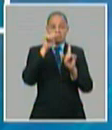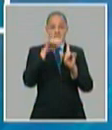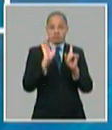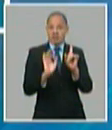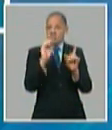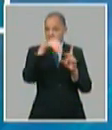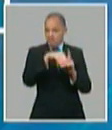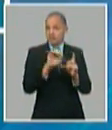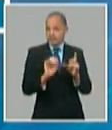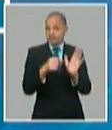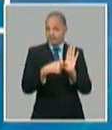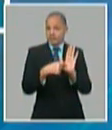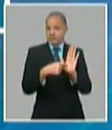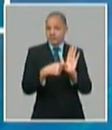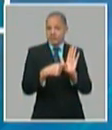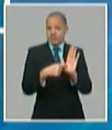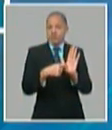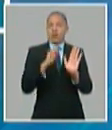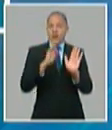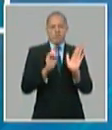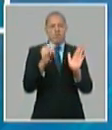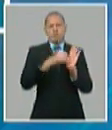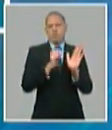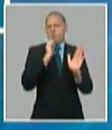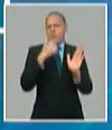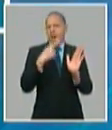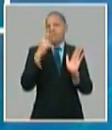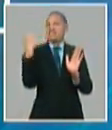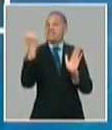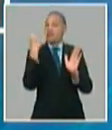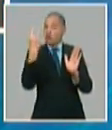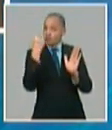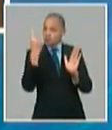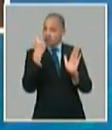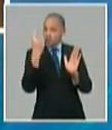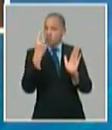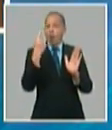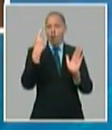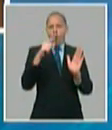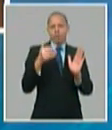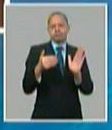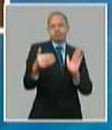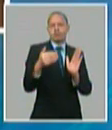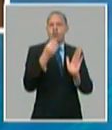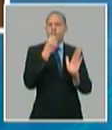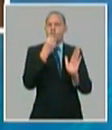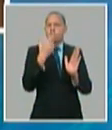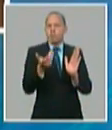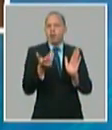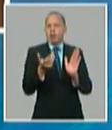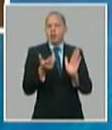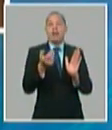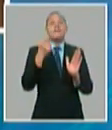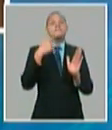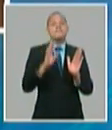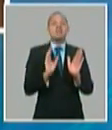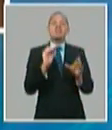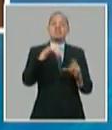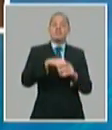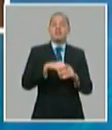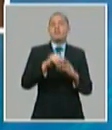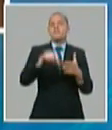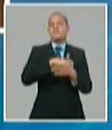y lo estamos incorporando ya no solamente en el plan nacional de desarrollo como una meta a mediano y largo plazo sino también como una meta a corto plazo en el plan de la economía